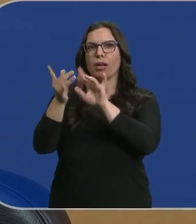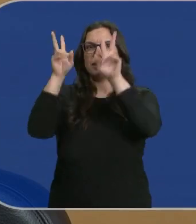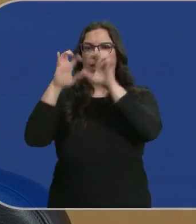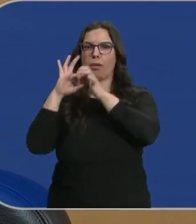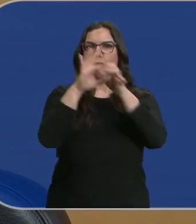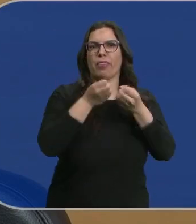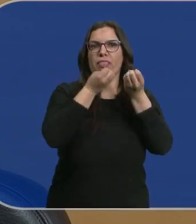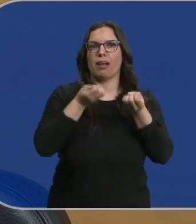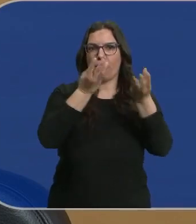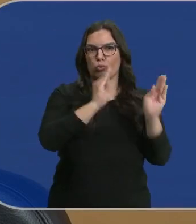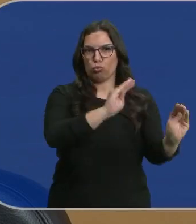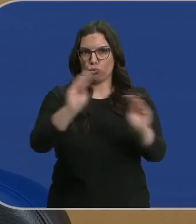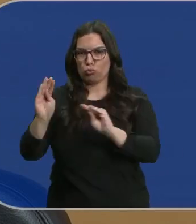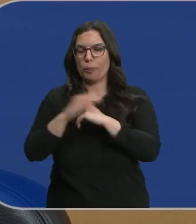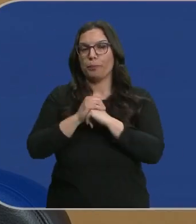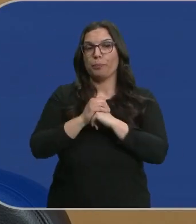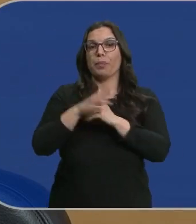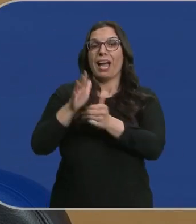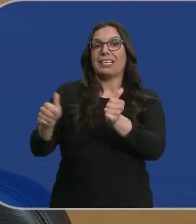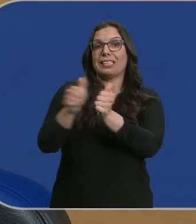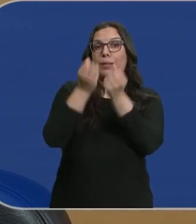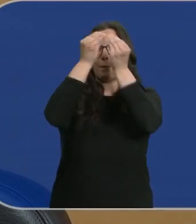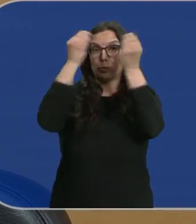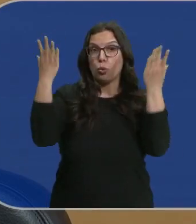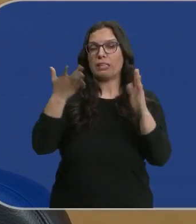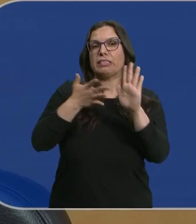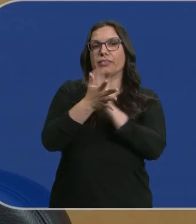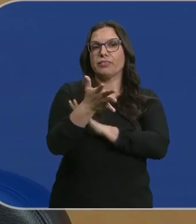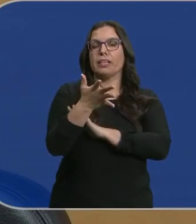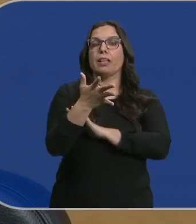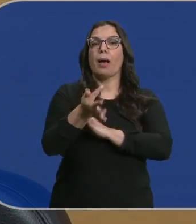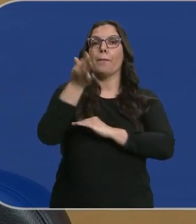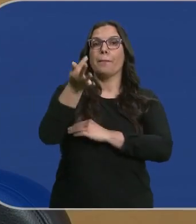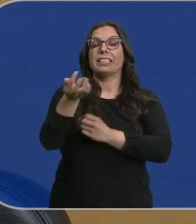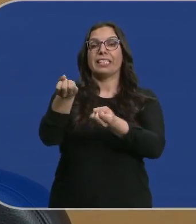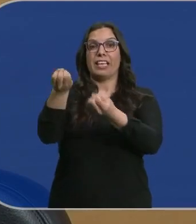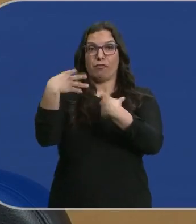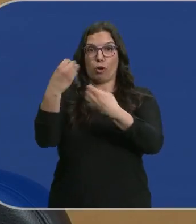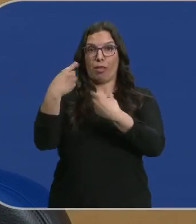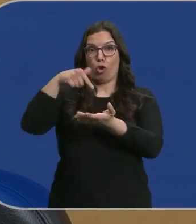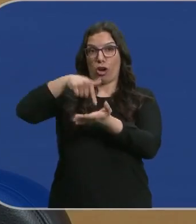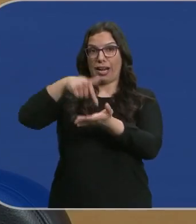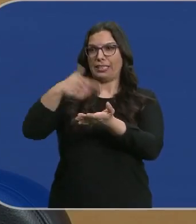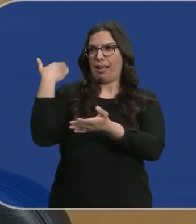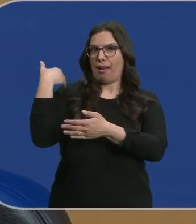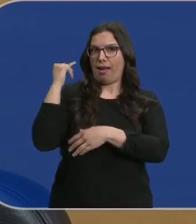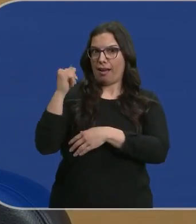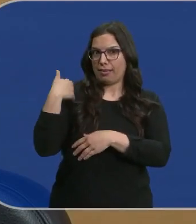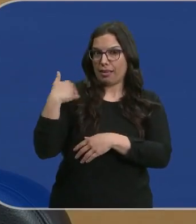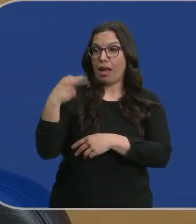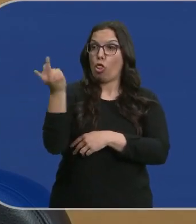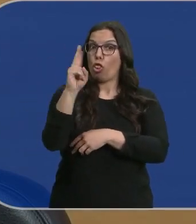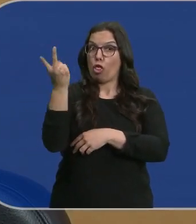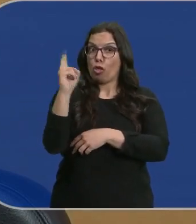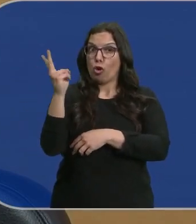declaración de impuestos a la renta. Este asistente virtual se complementa con el informador de renta que ya existía y entre ambas